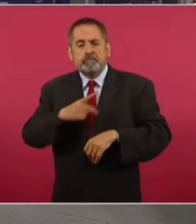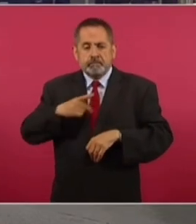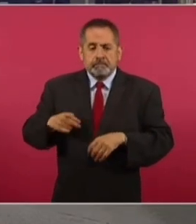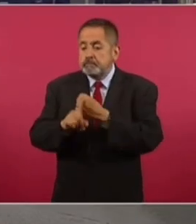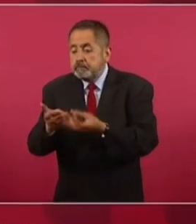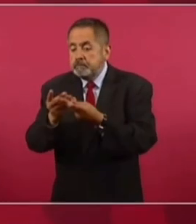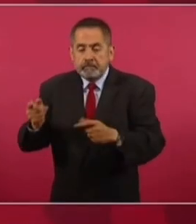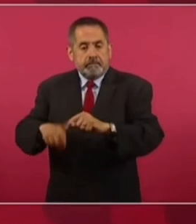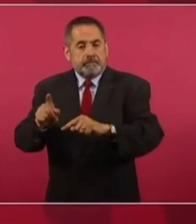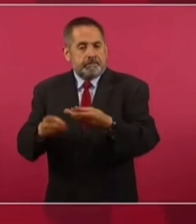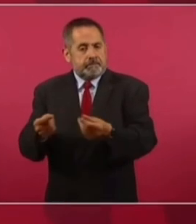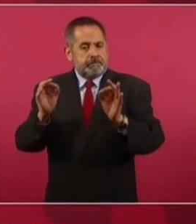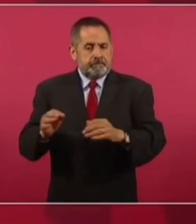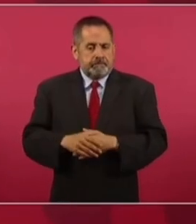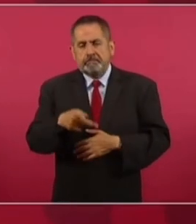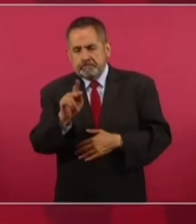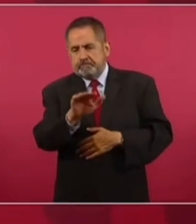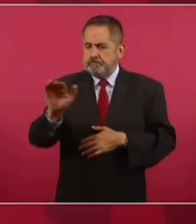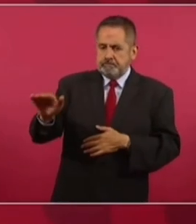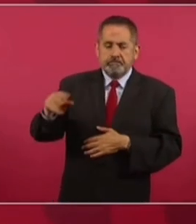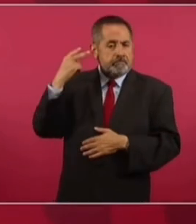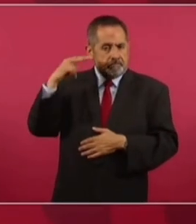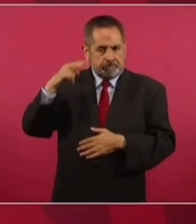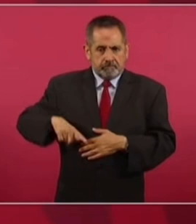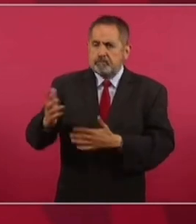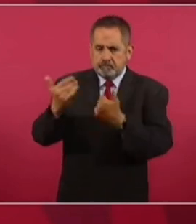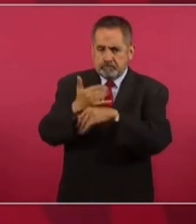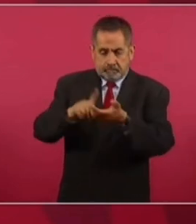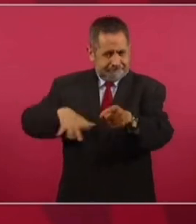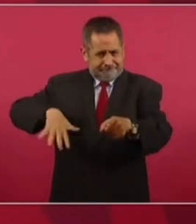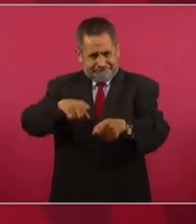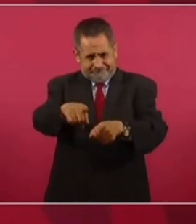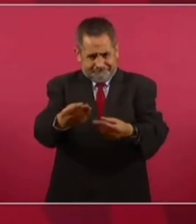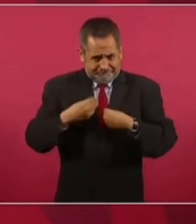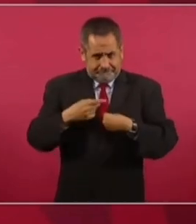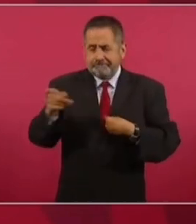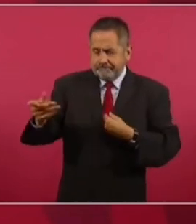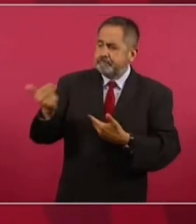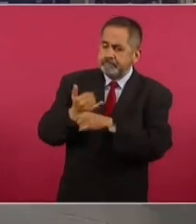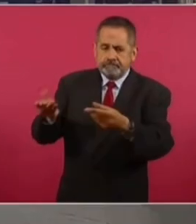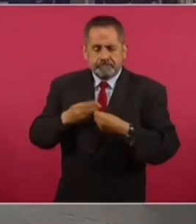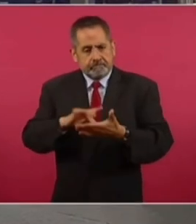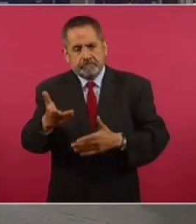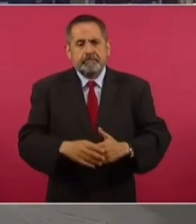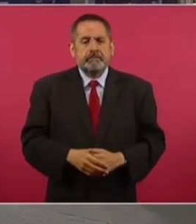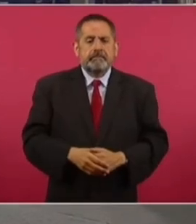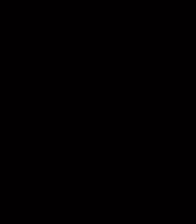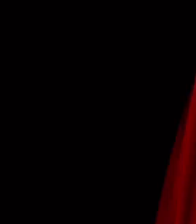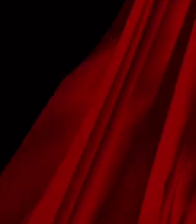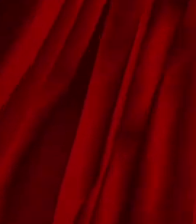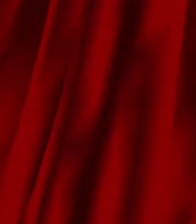todas formas, vamos a pedir a las autoridades locales un informe sobre lo que tú estás planteando, si te parece. Gracias, presidente.